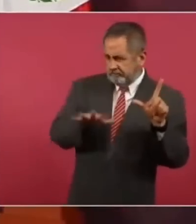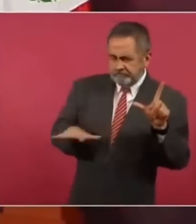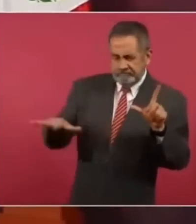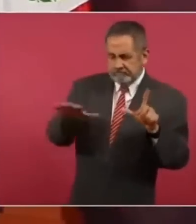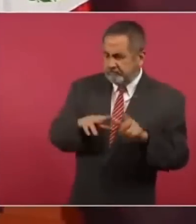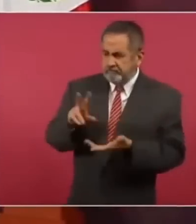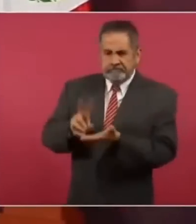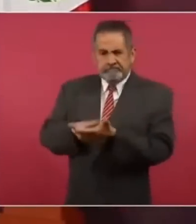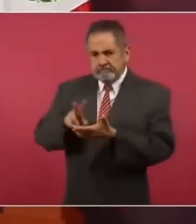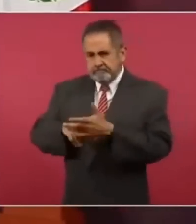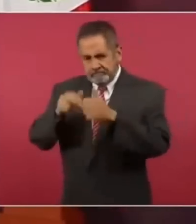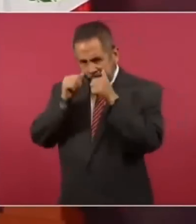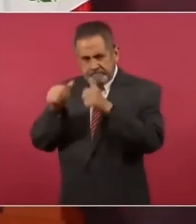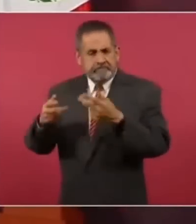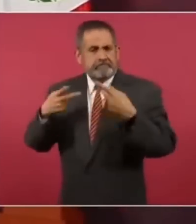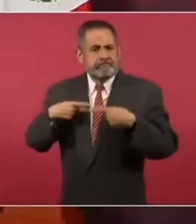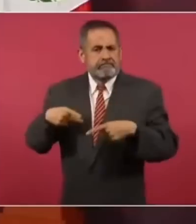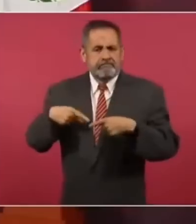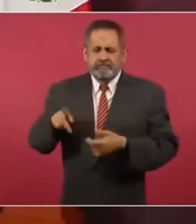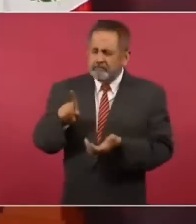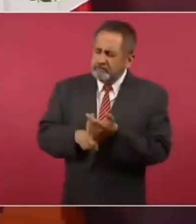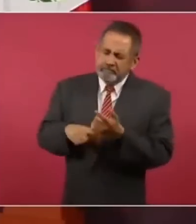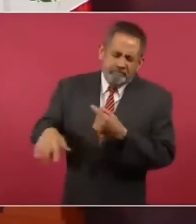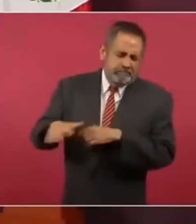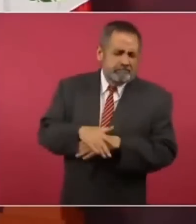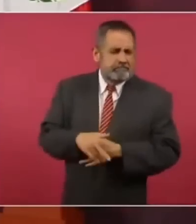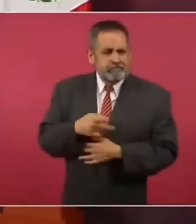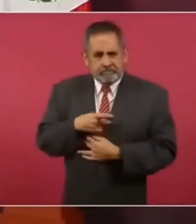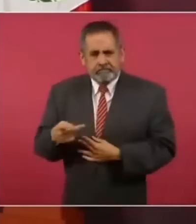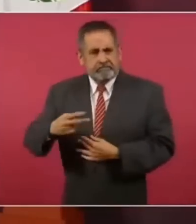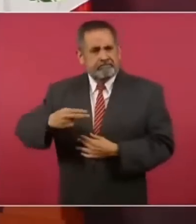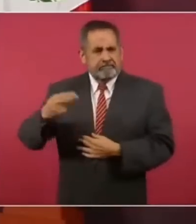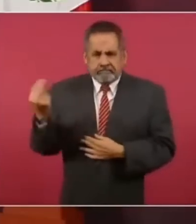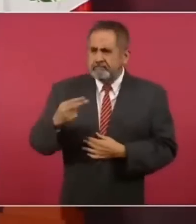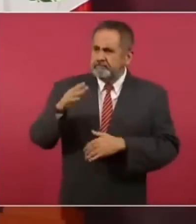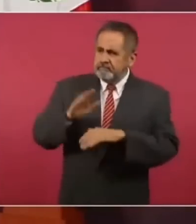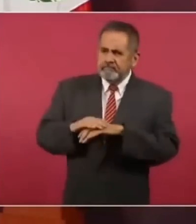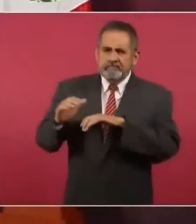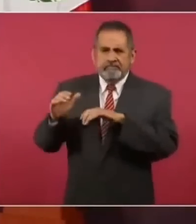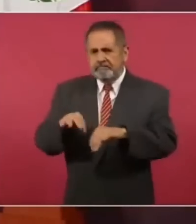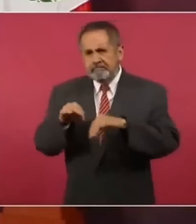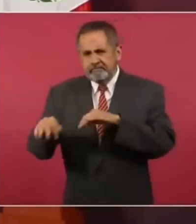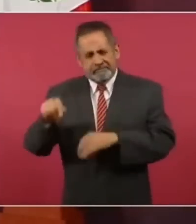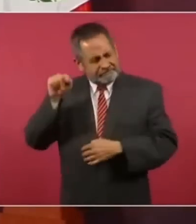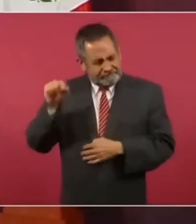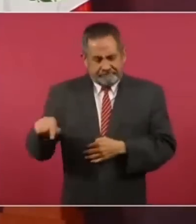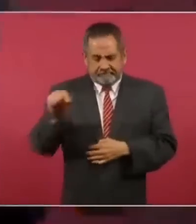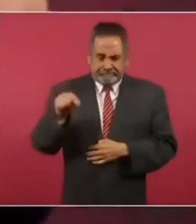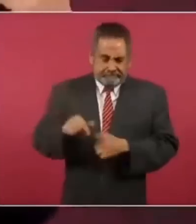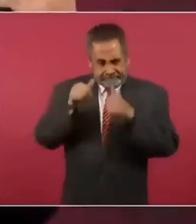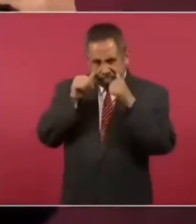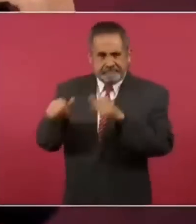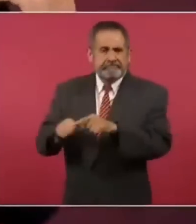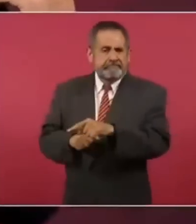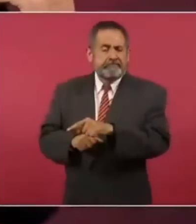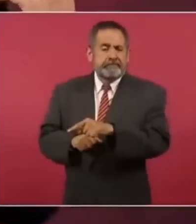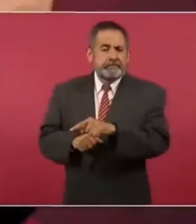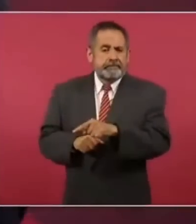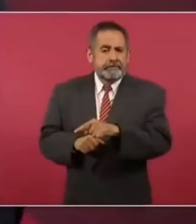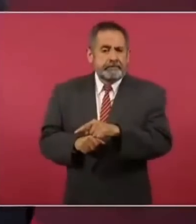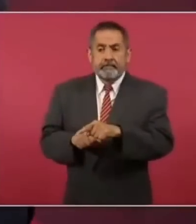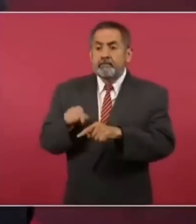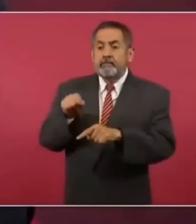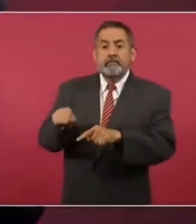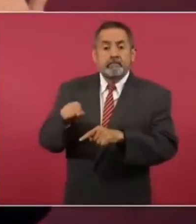gente muy pobre muy necesitada se están creando